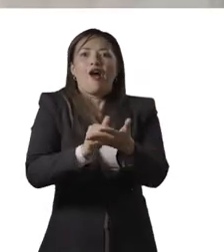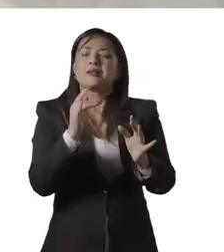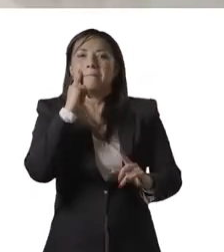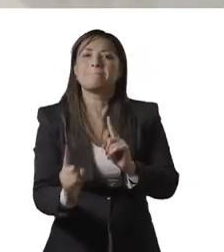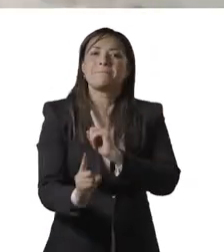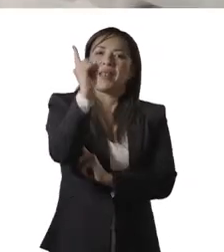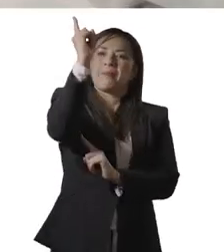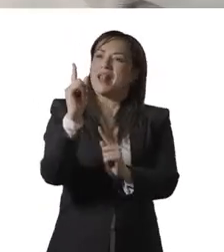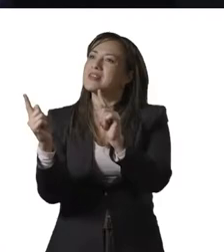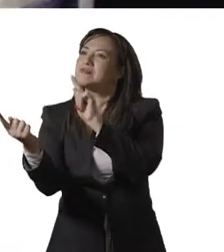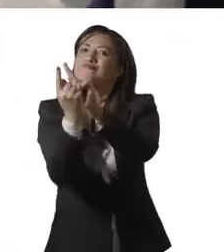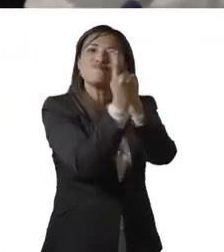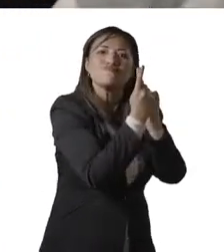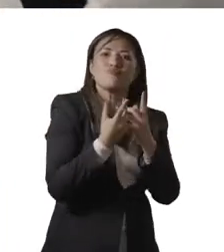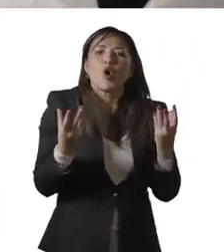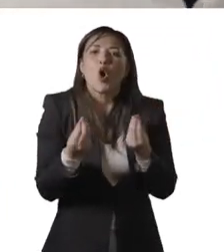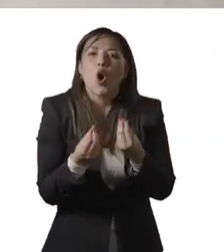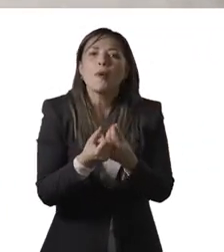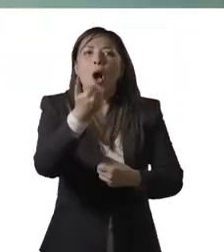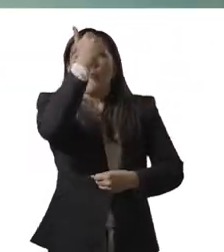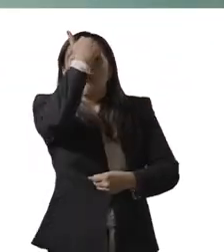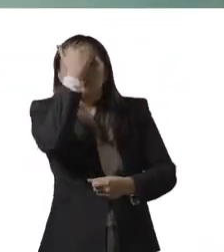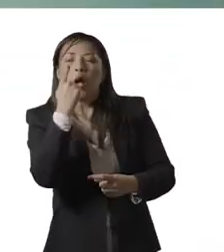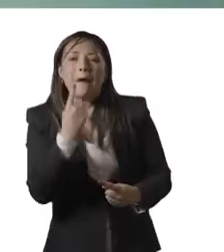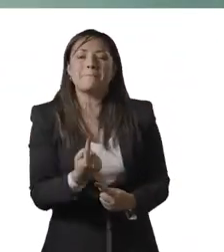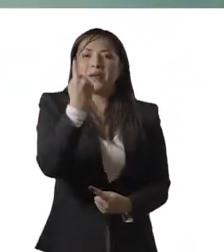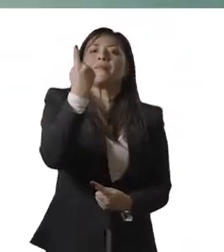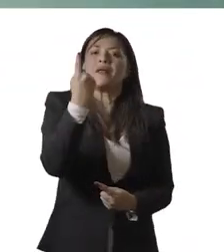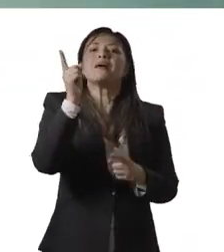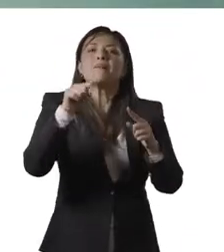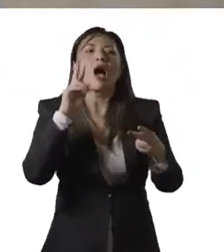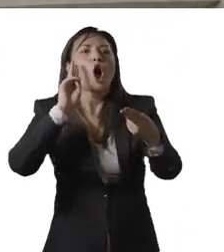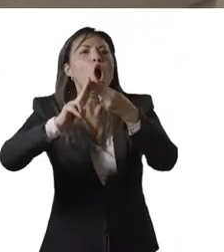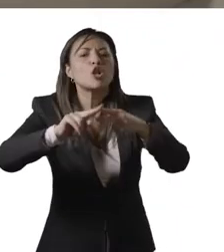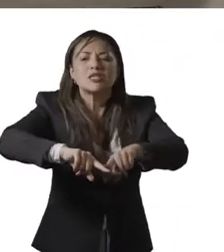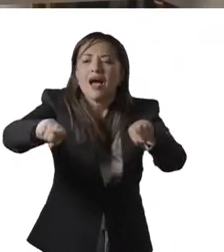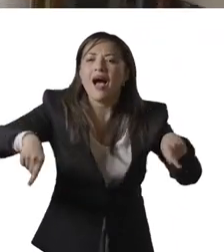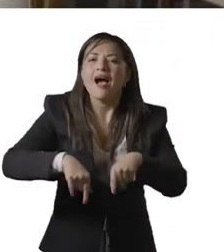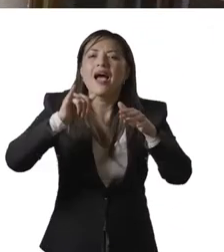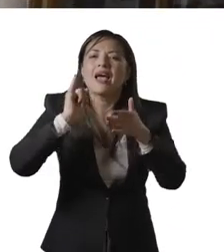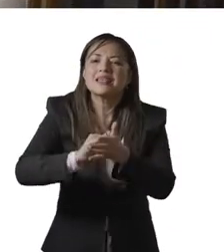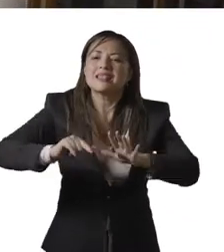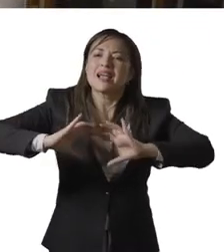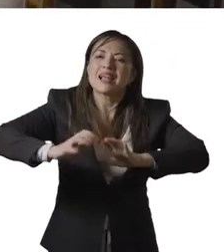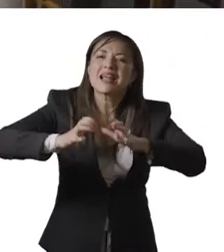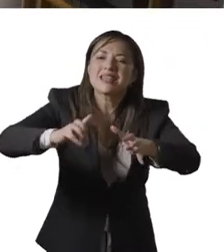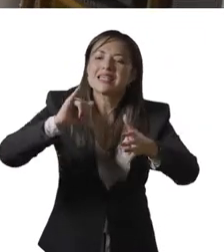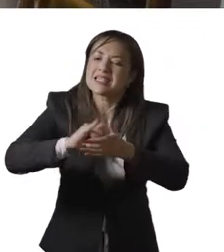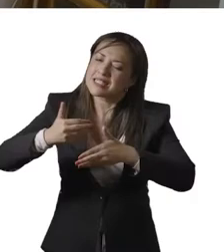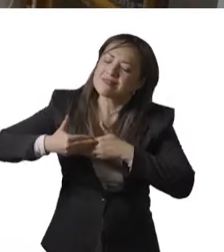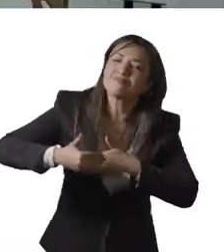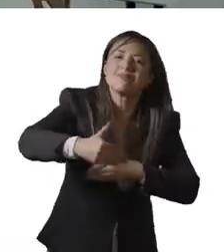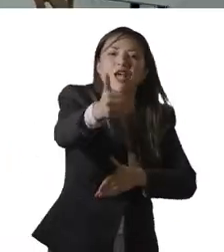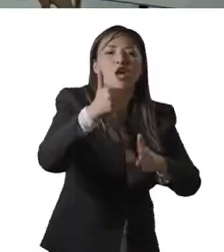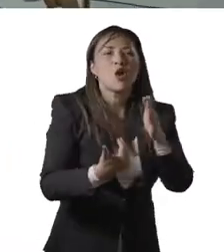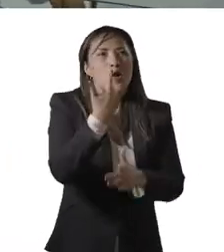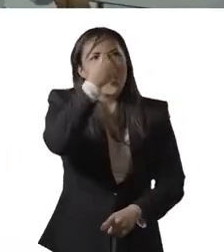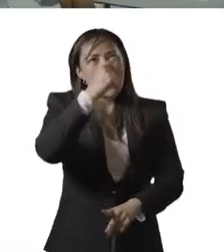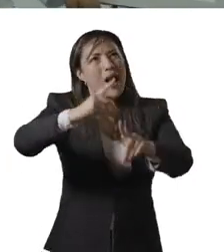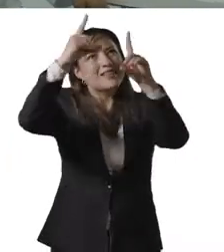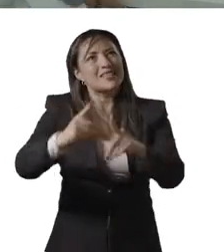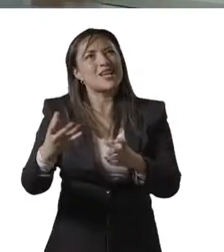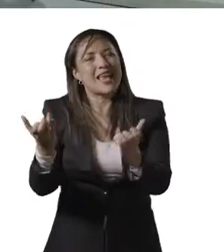emoción de ver por primera vez a sus compañeros y a sus profesores, y de conocer las aulas en las que transcurrirá esta nueva y